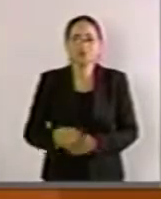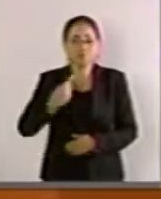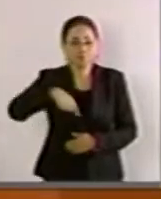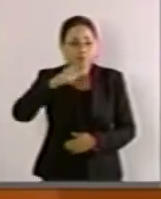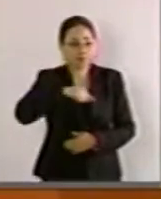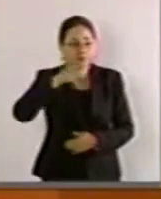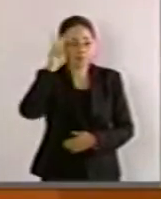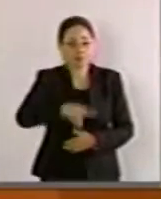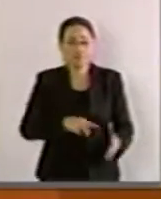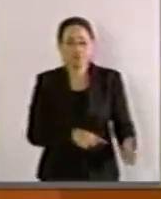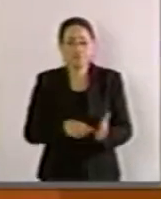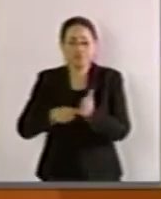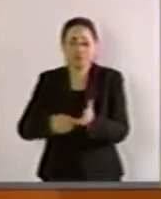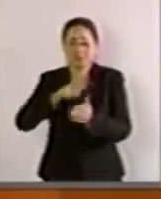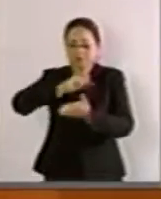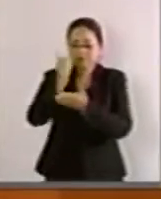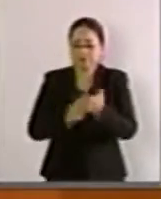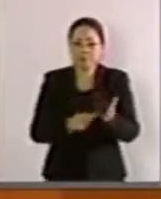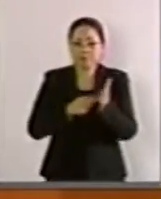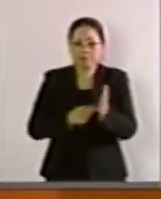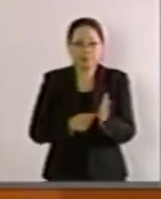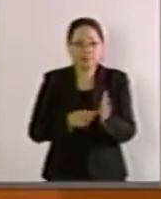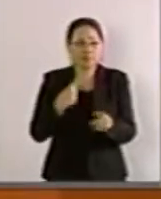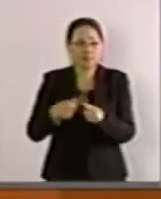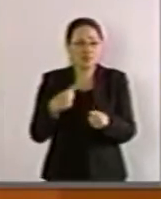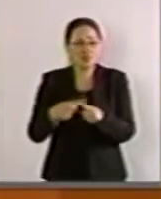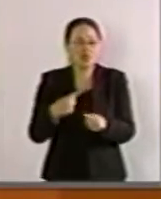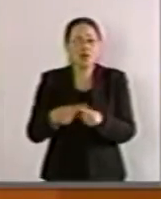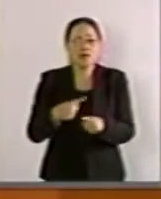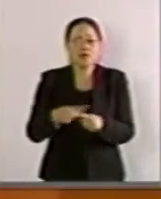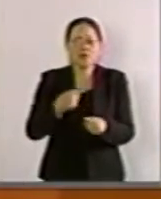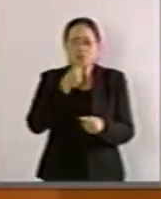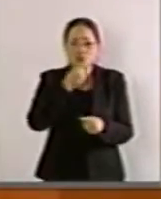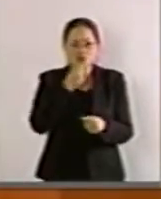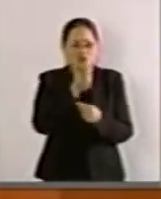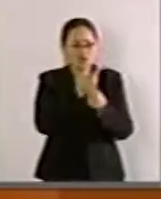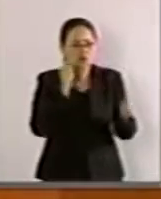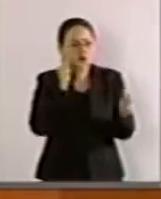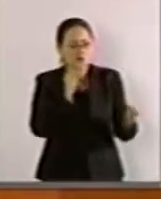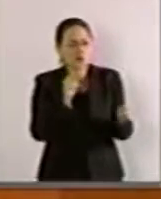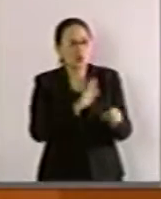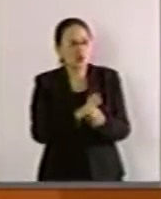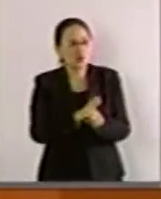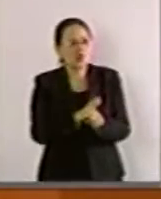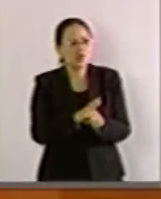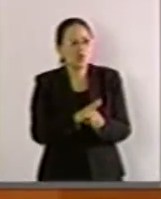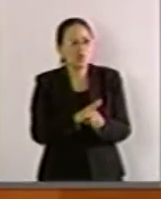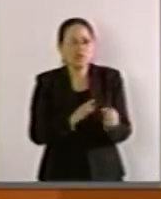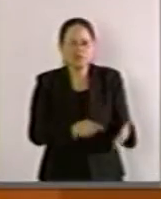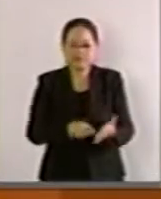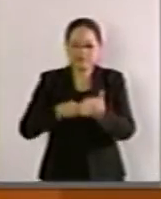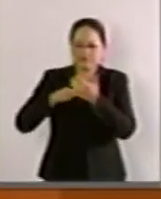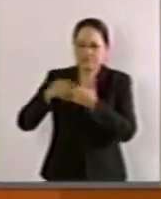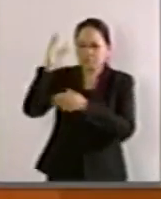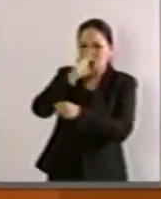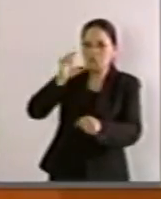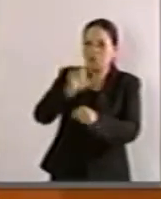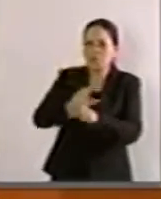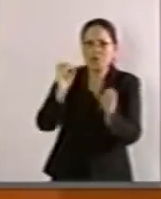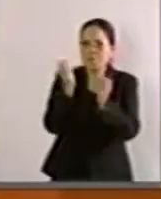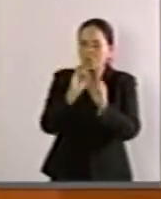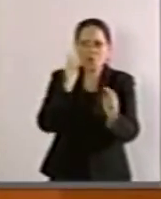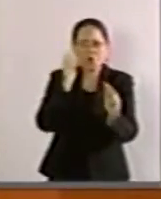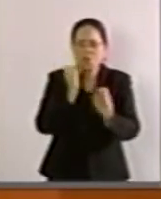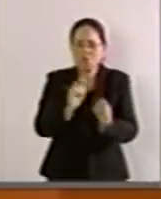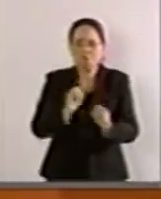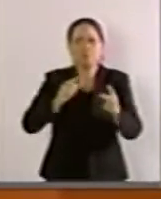la realidad de que la programación que menos ve la población infantil es la que exhibe contenido cultural y que